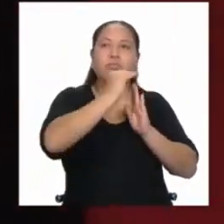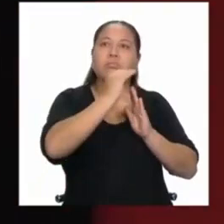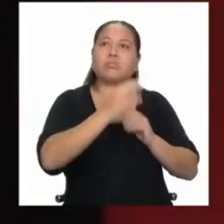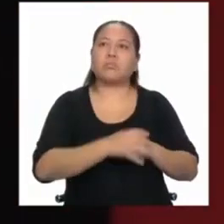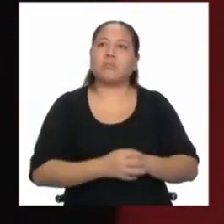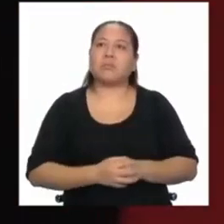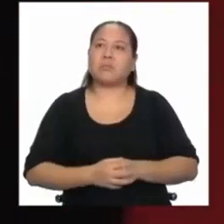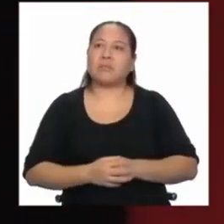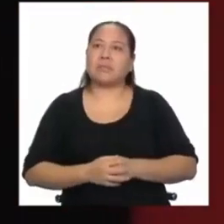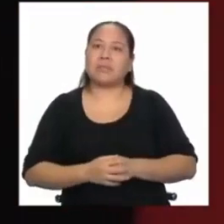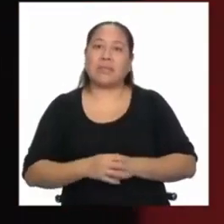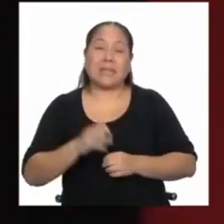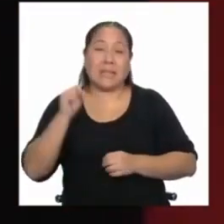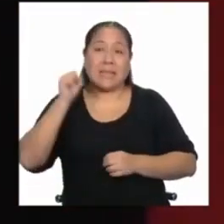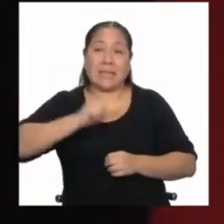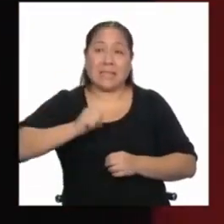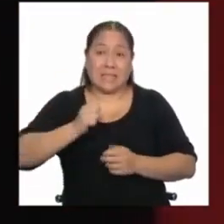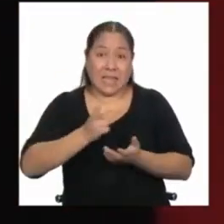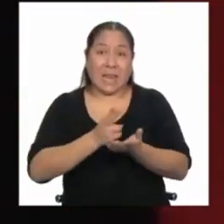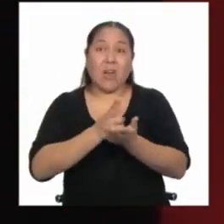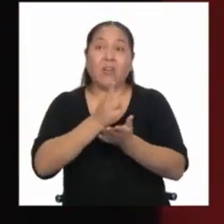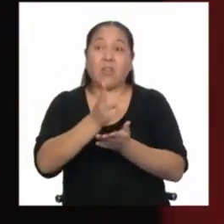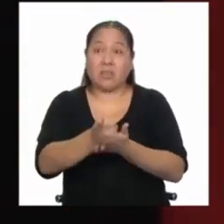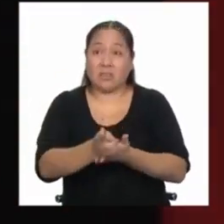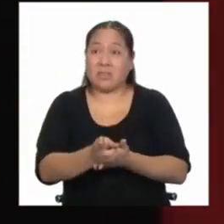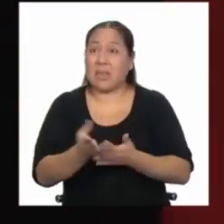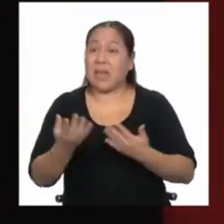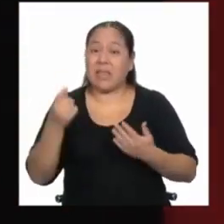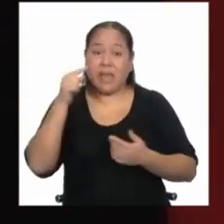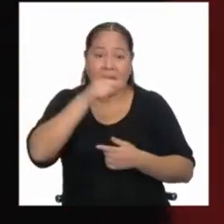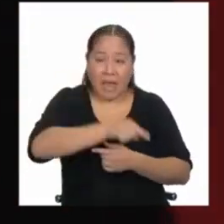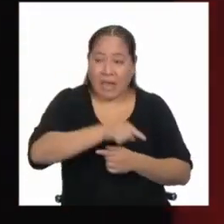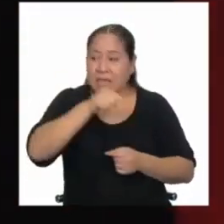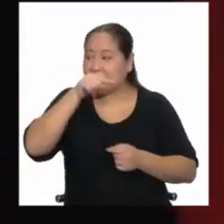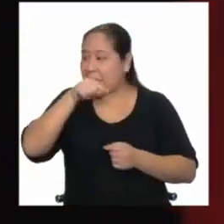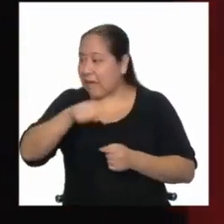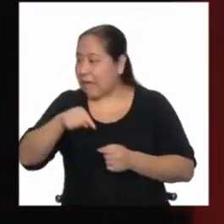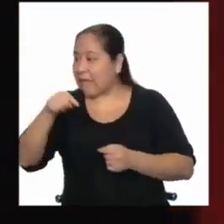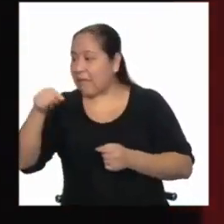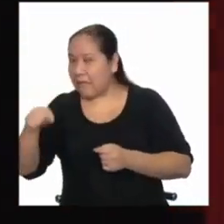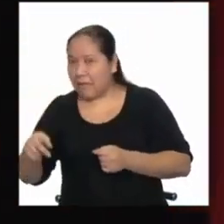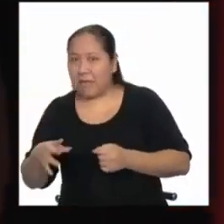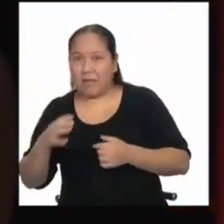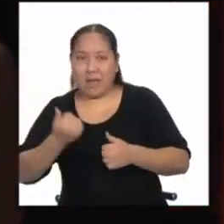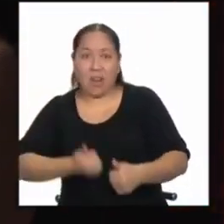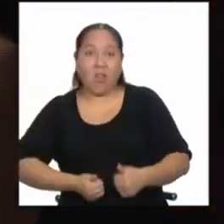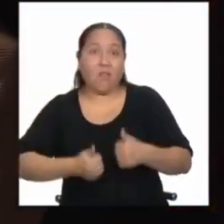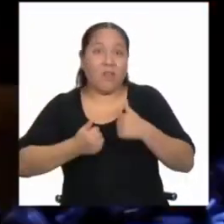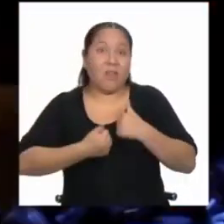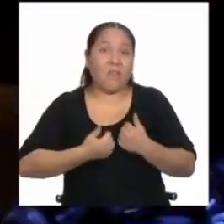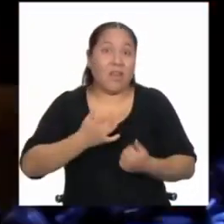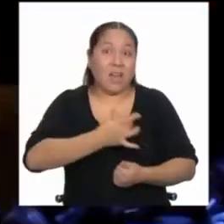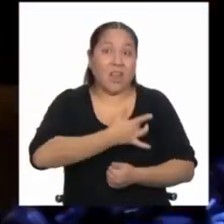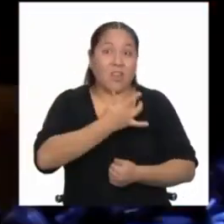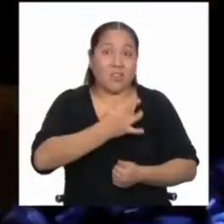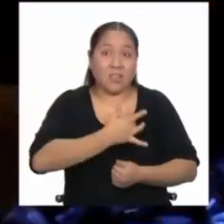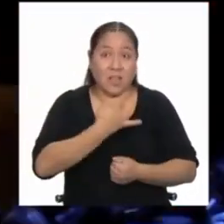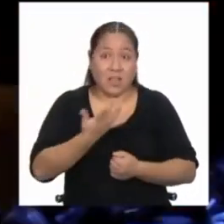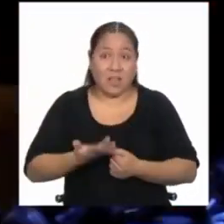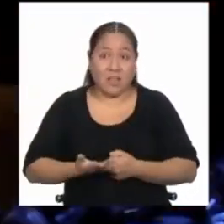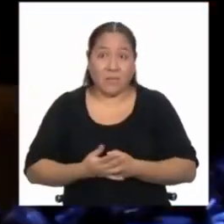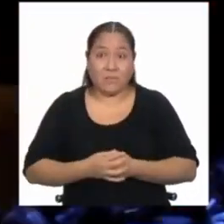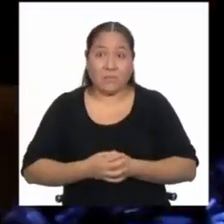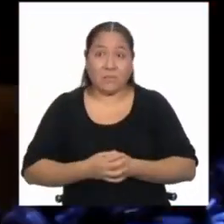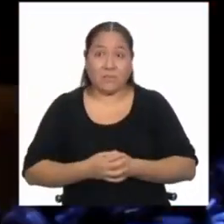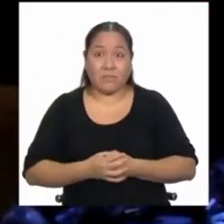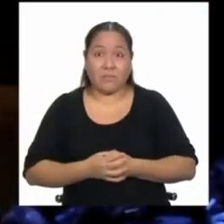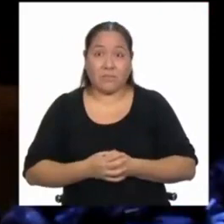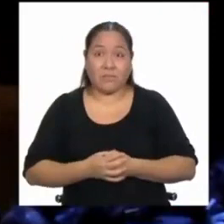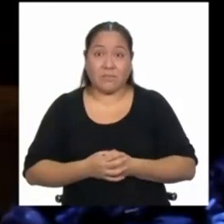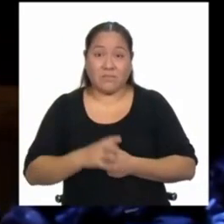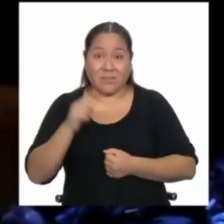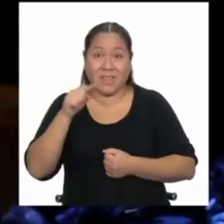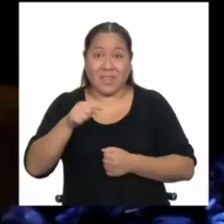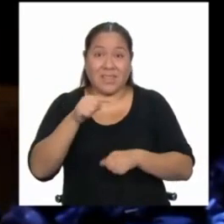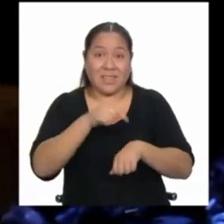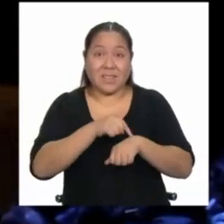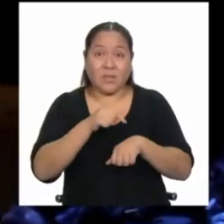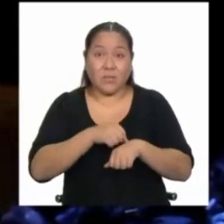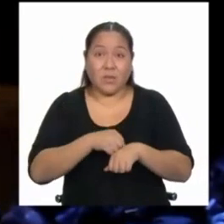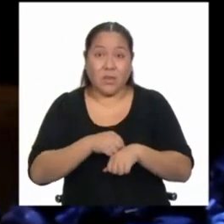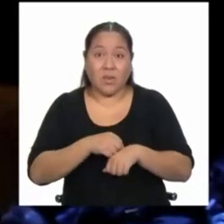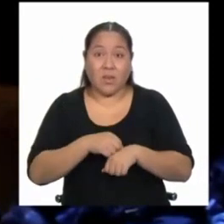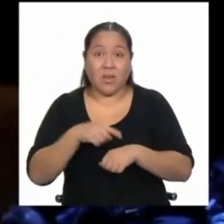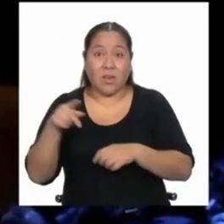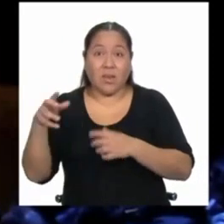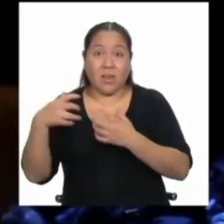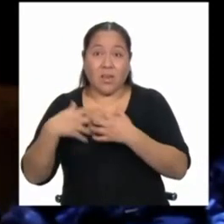la honestidad se trata de esto y de lo otro, y que lo vivan y que lo sientan. Entonces, en ese momento me